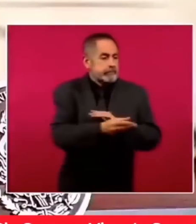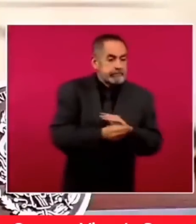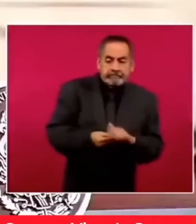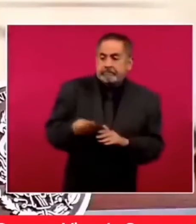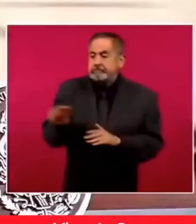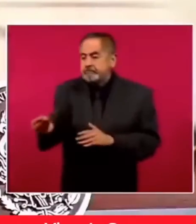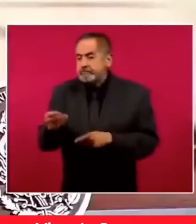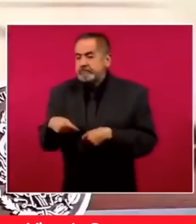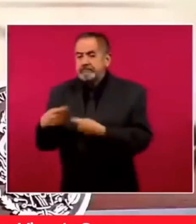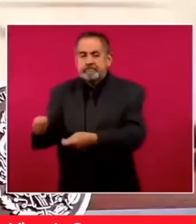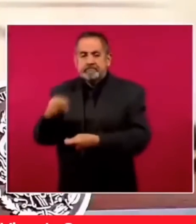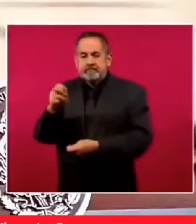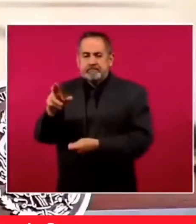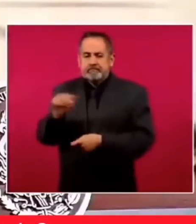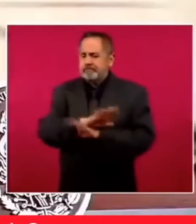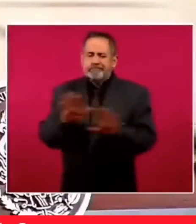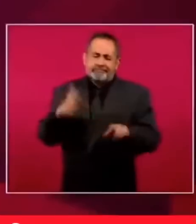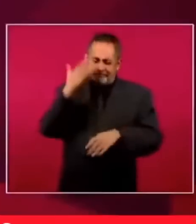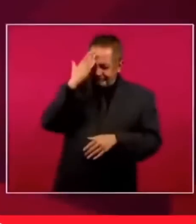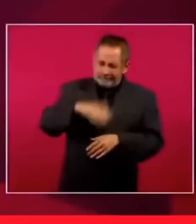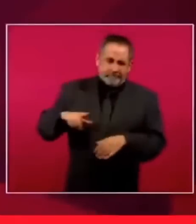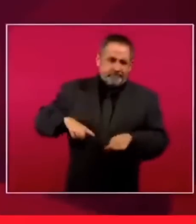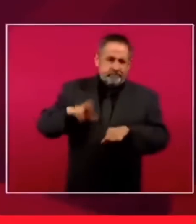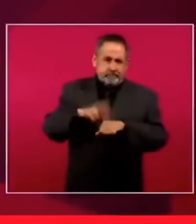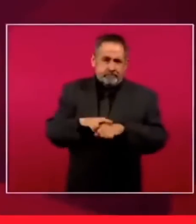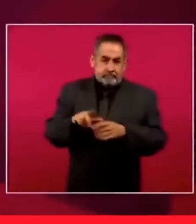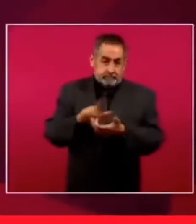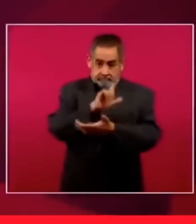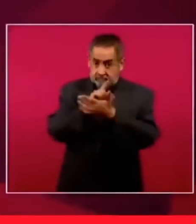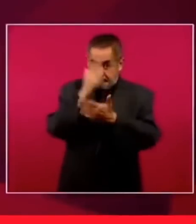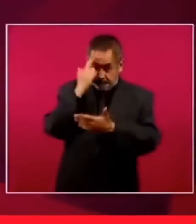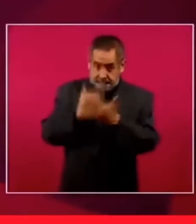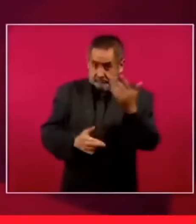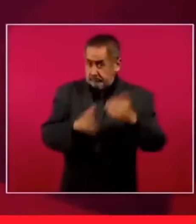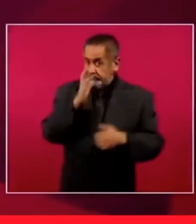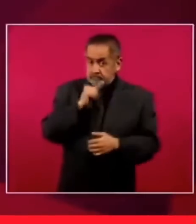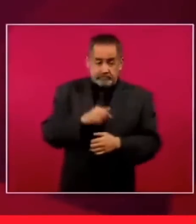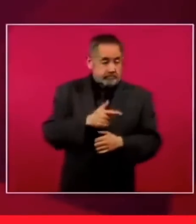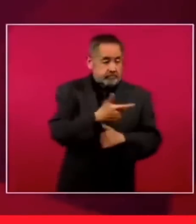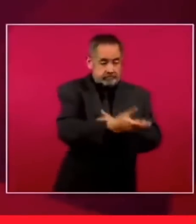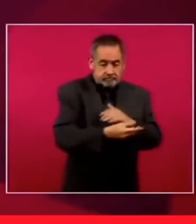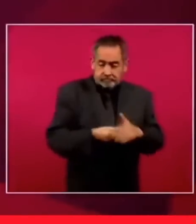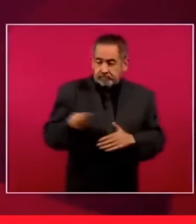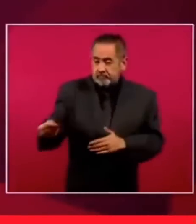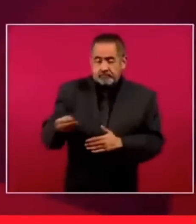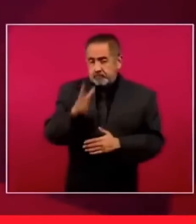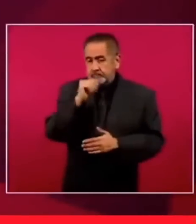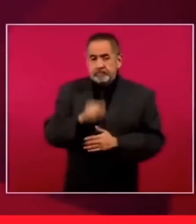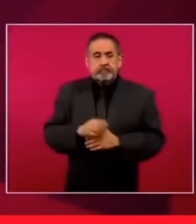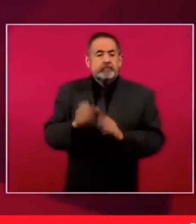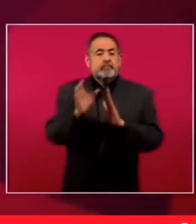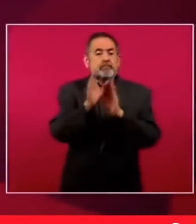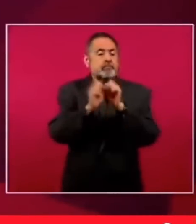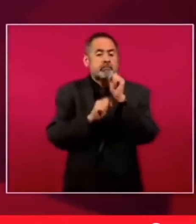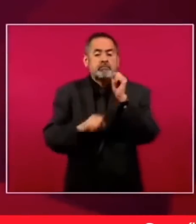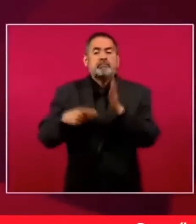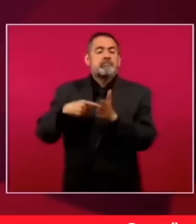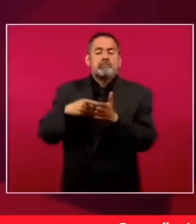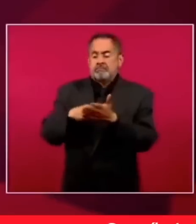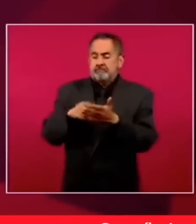presupuesto público, que además es ilegal. La Constitución ya está